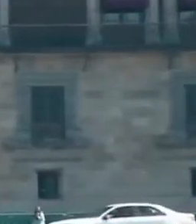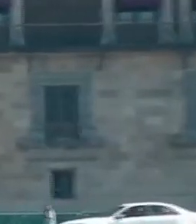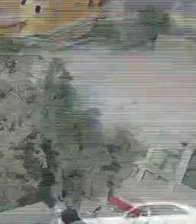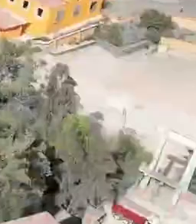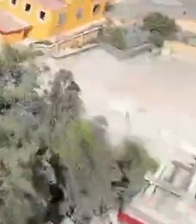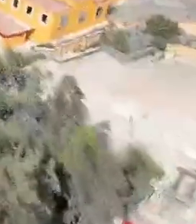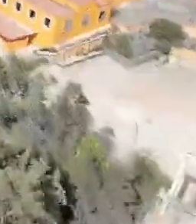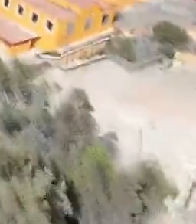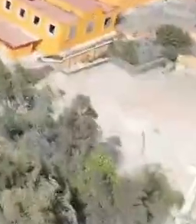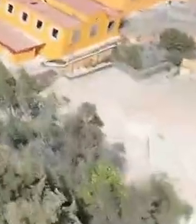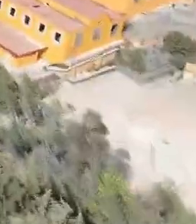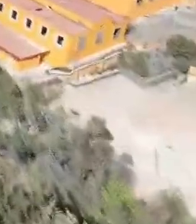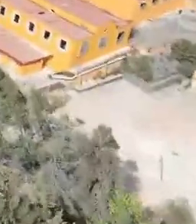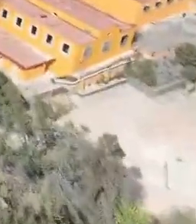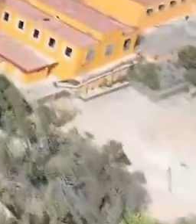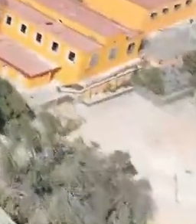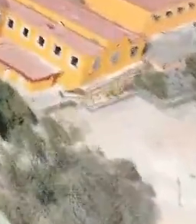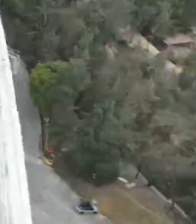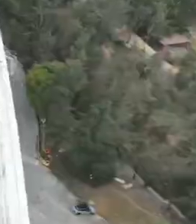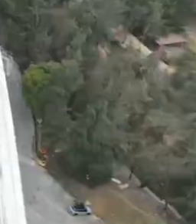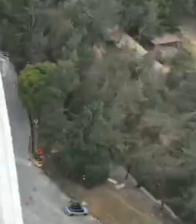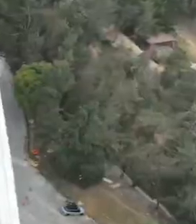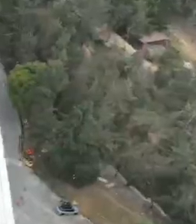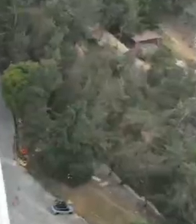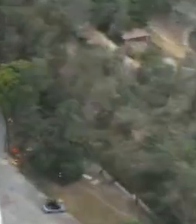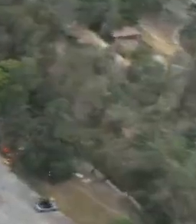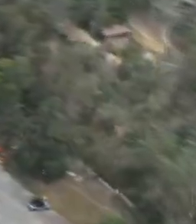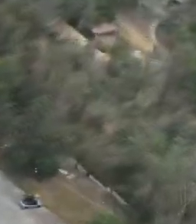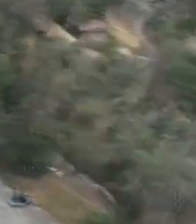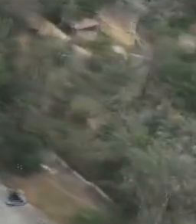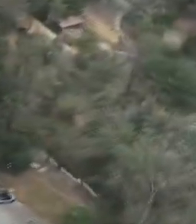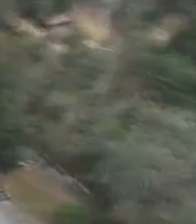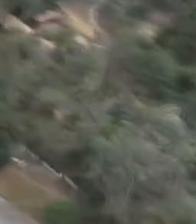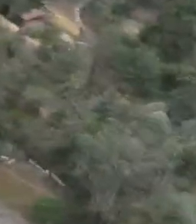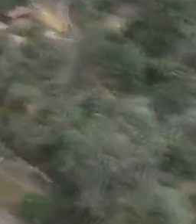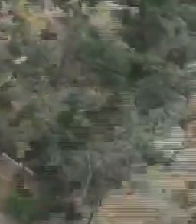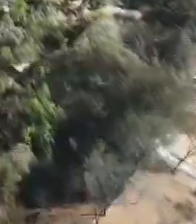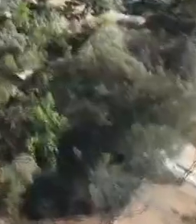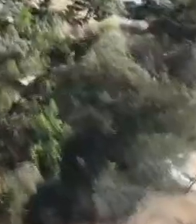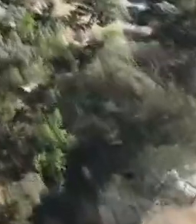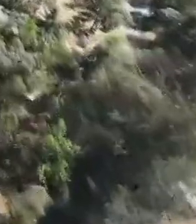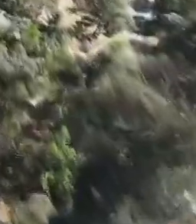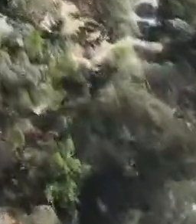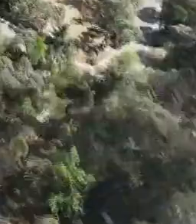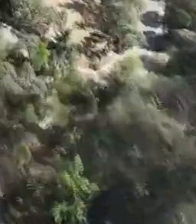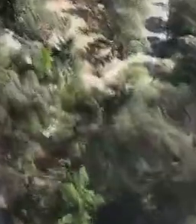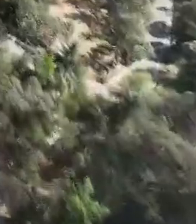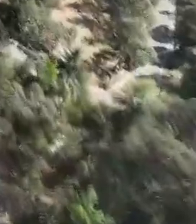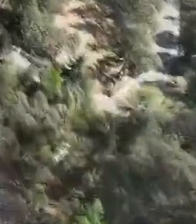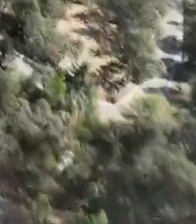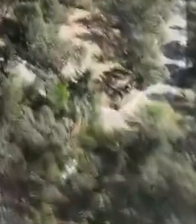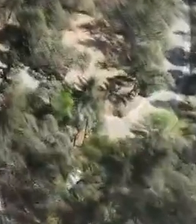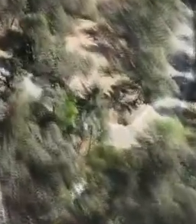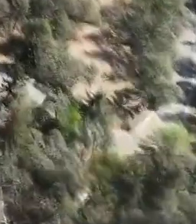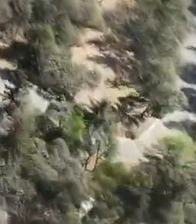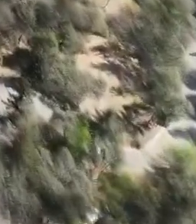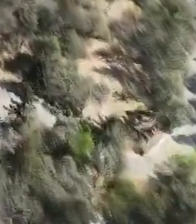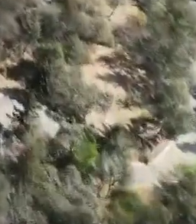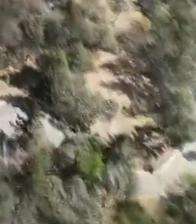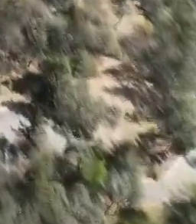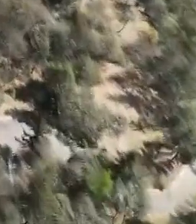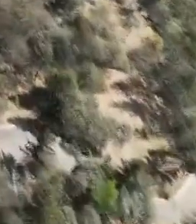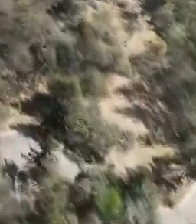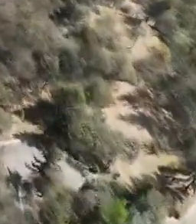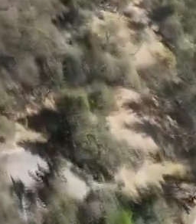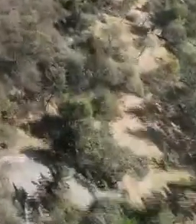República de desarrollar la cuarta sección del Bosque de Chapultepec, en la que la Secretaría de la Defensa Nacional entregó al Gobierno